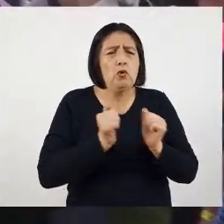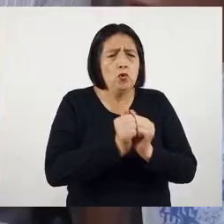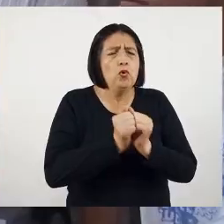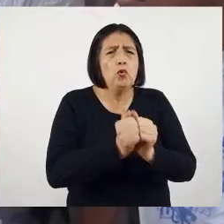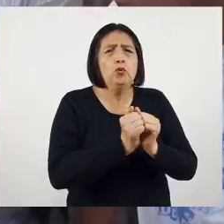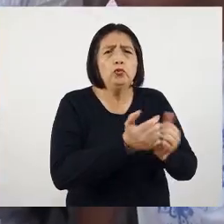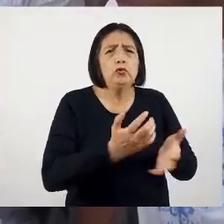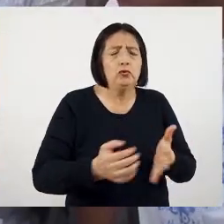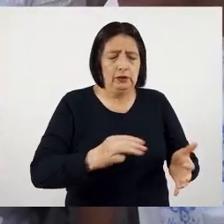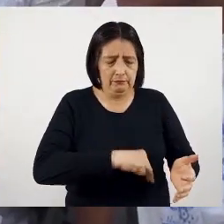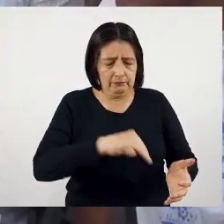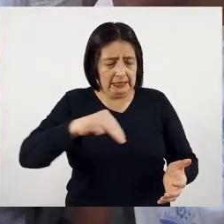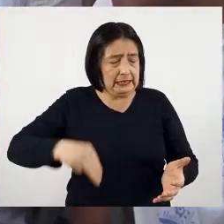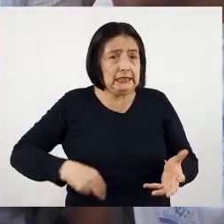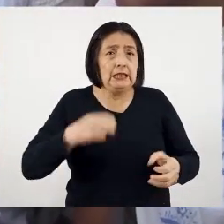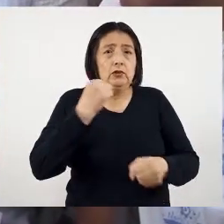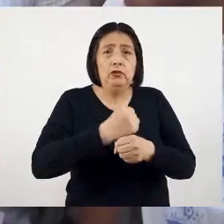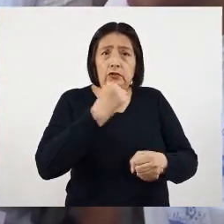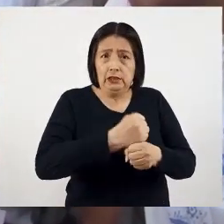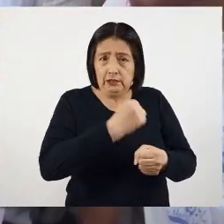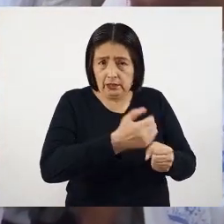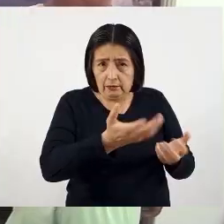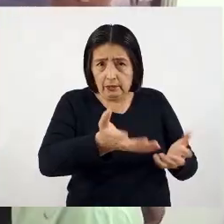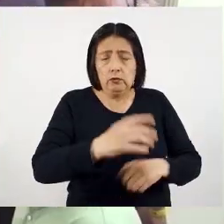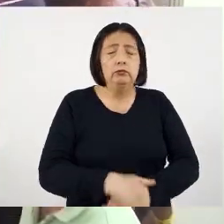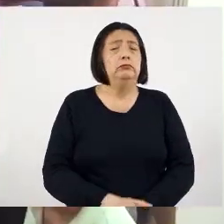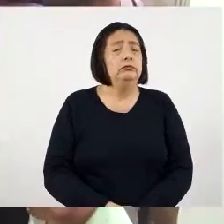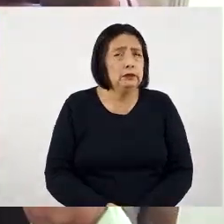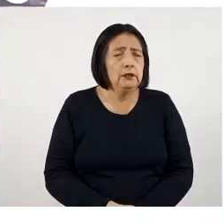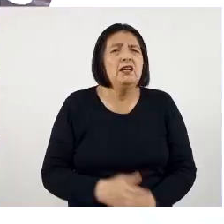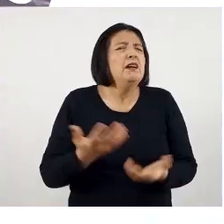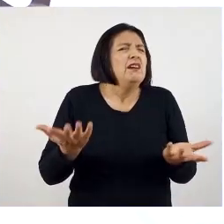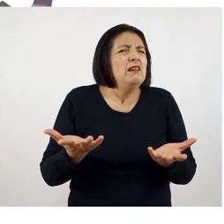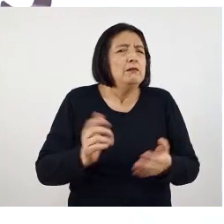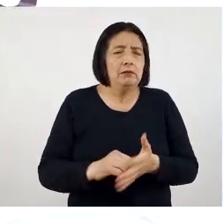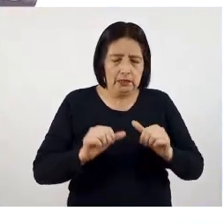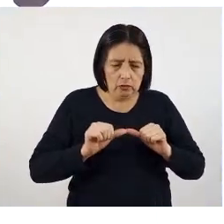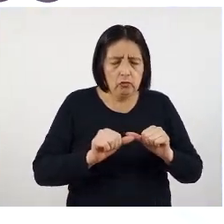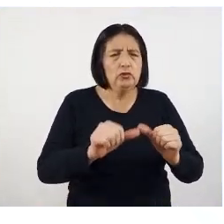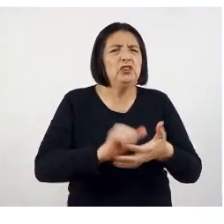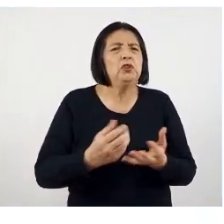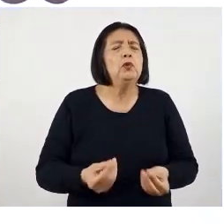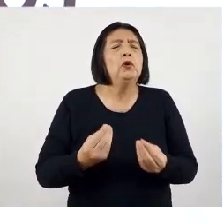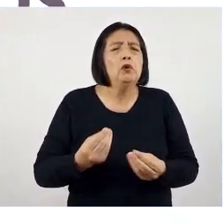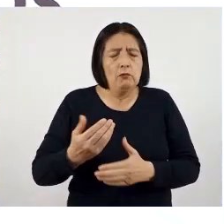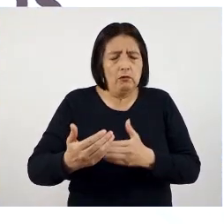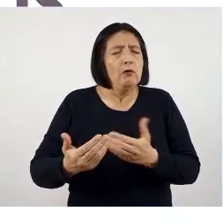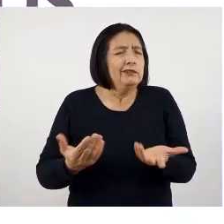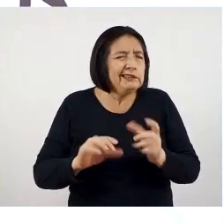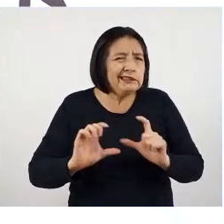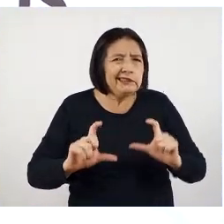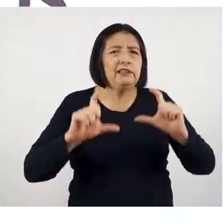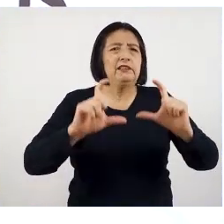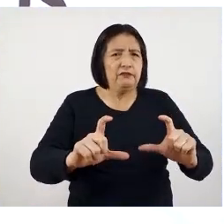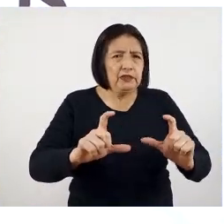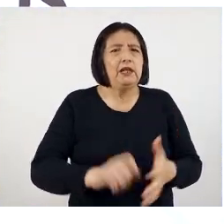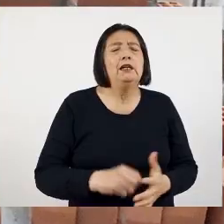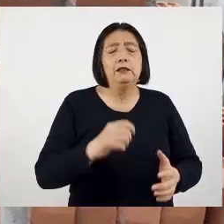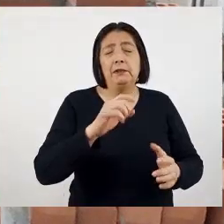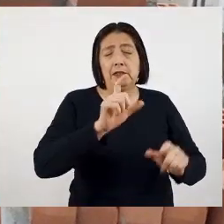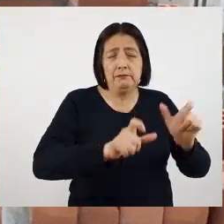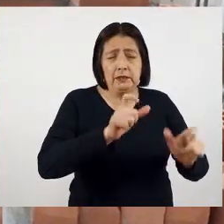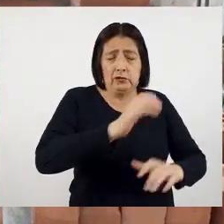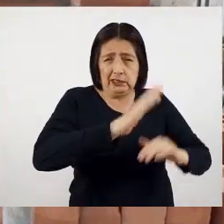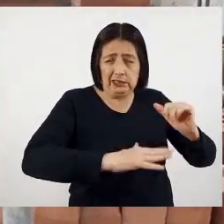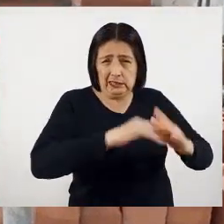conjuntas con el Ministerio de Trabajo y Promoción del Empleo, para continuar con el proceso de certificación ocupacional